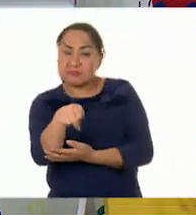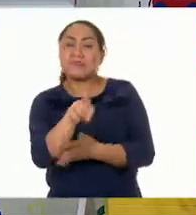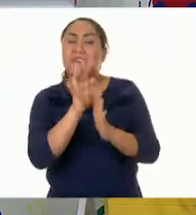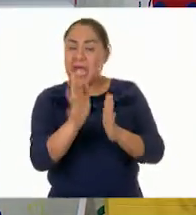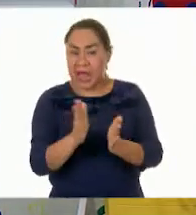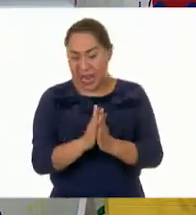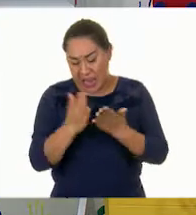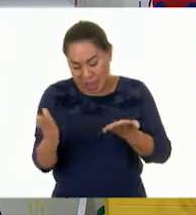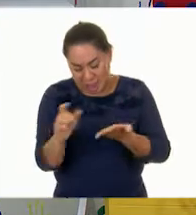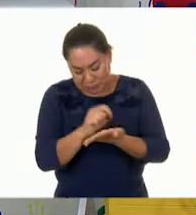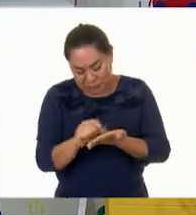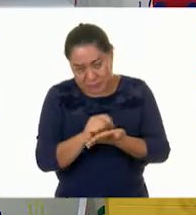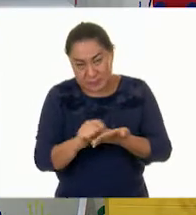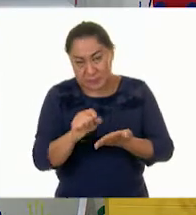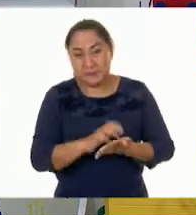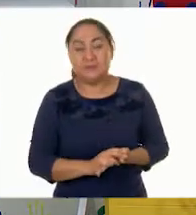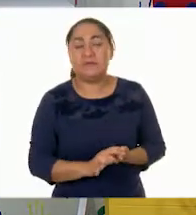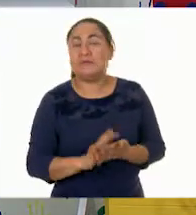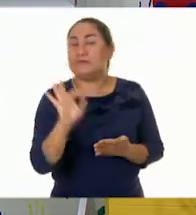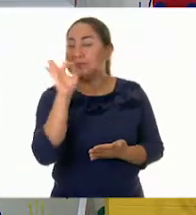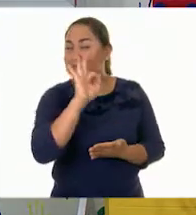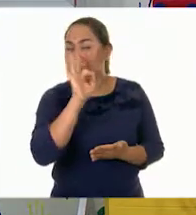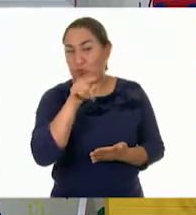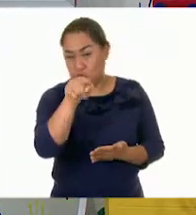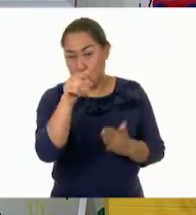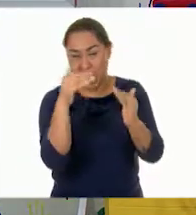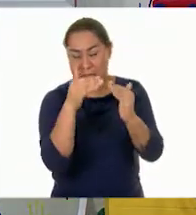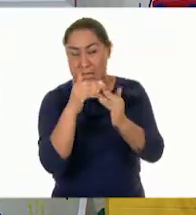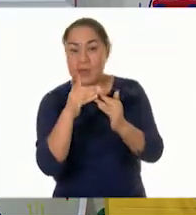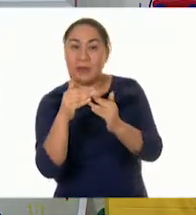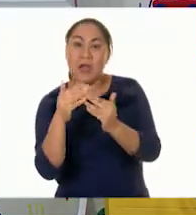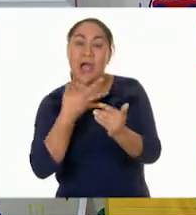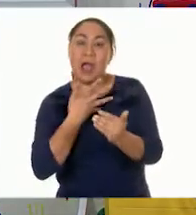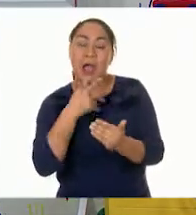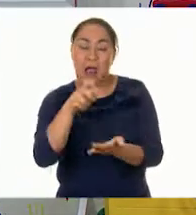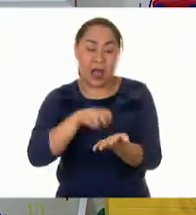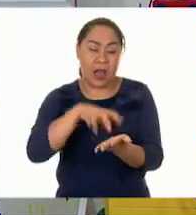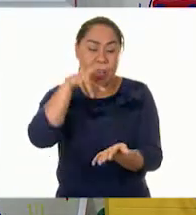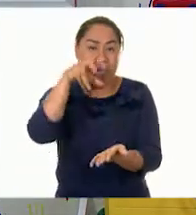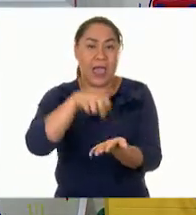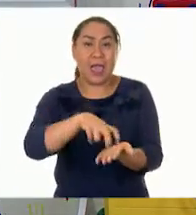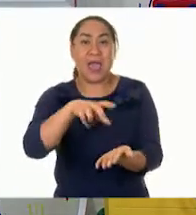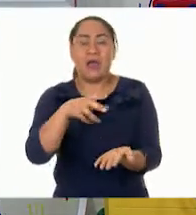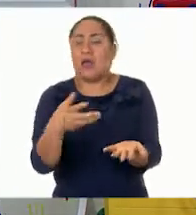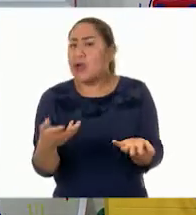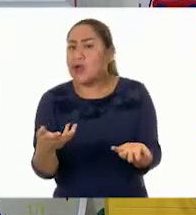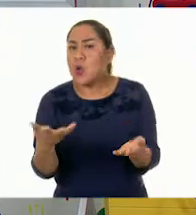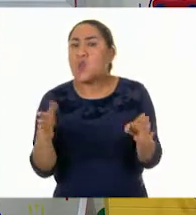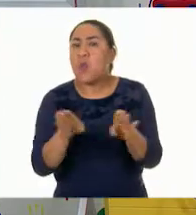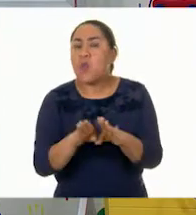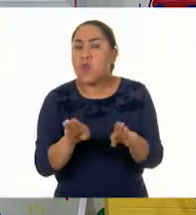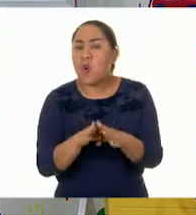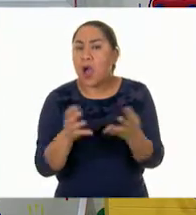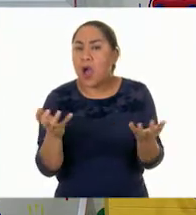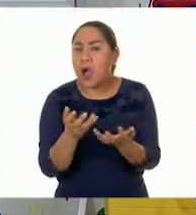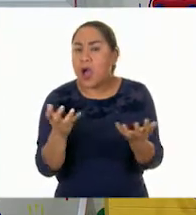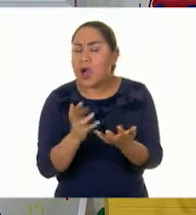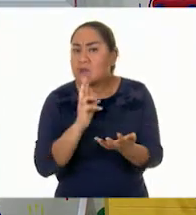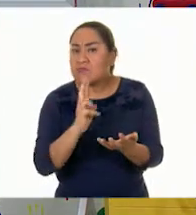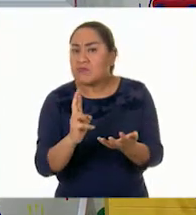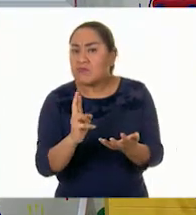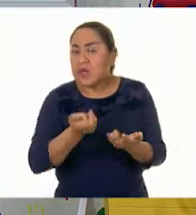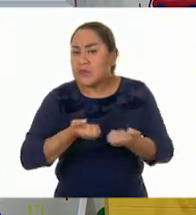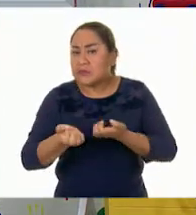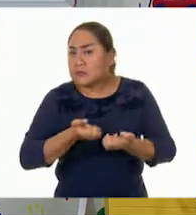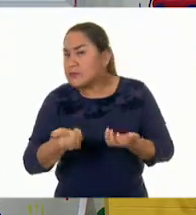libro. Si estuviera rana Lucía con ustedes, ¿cómo le harían para resolver estos tres desafíos? A ver,